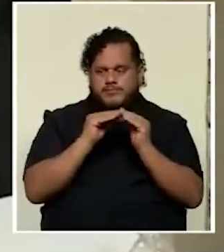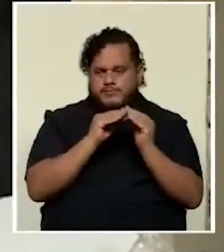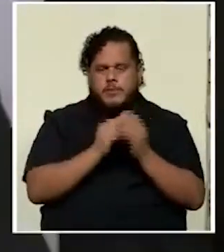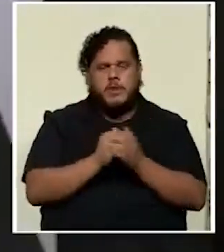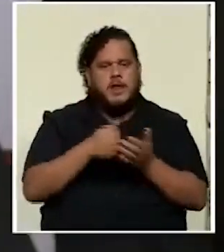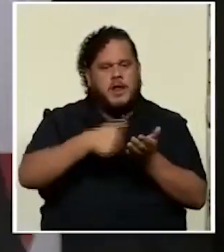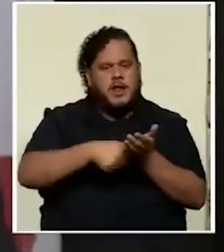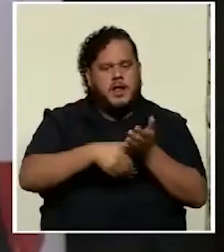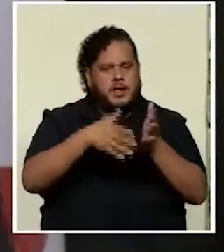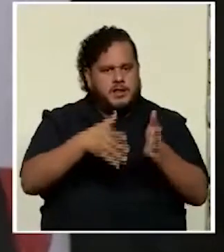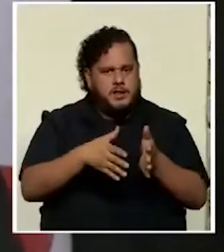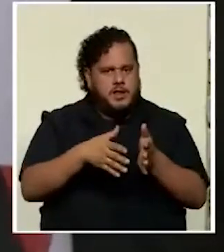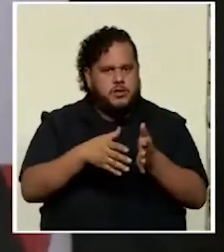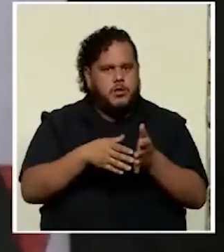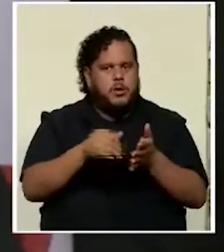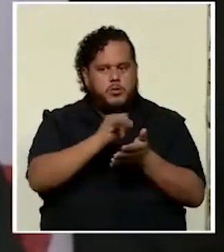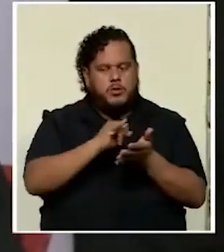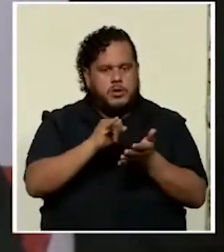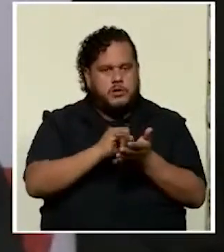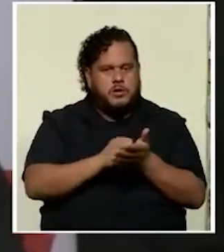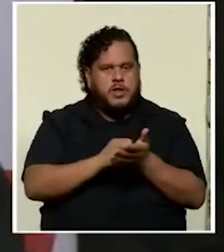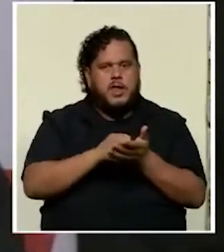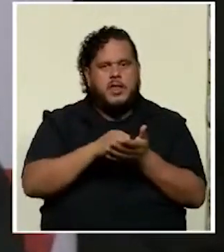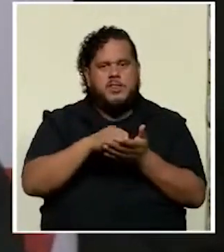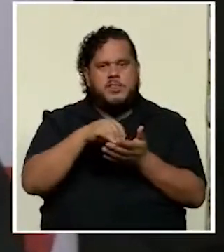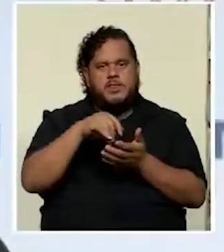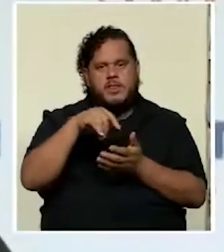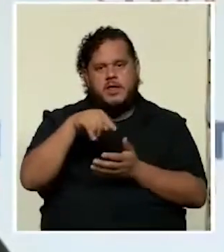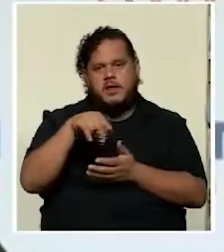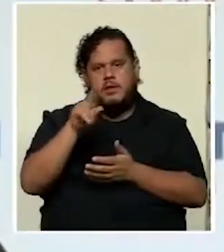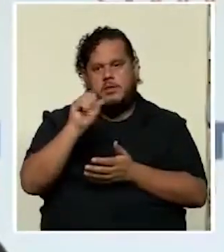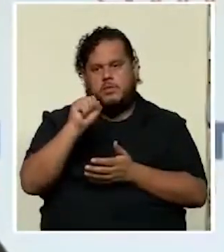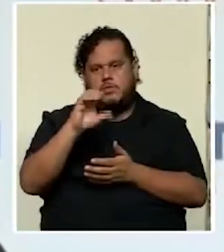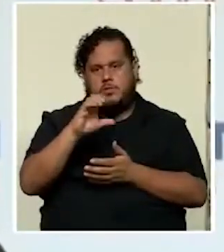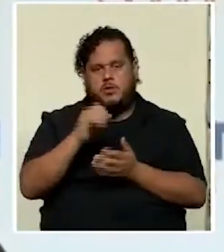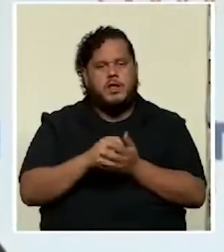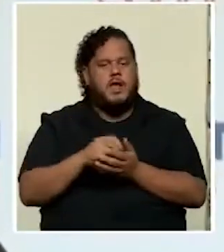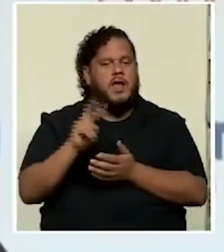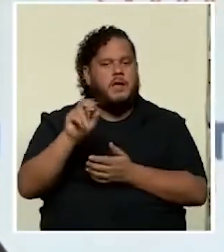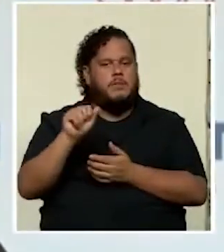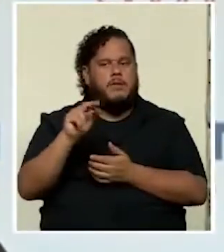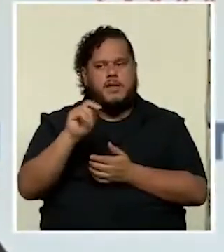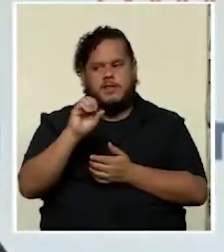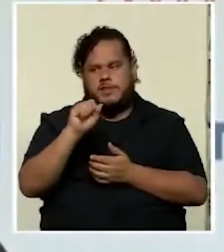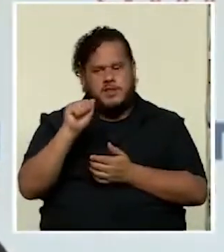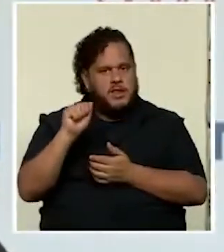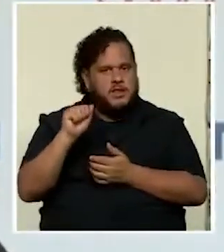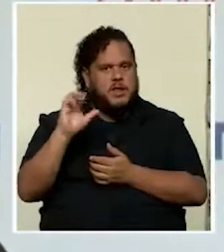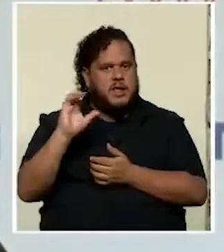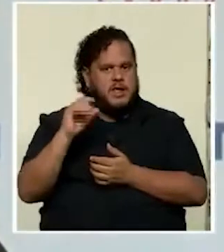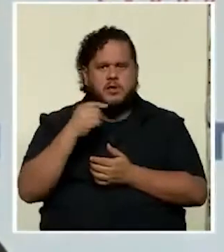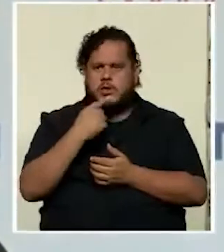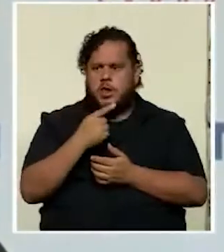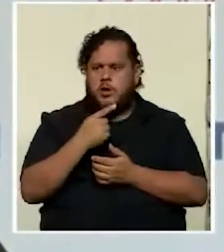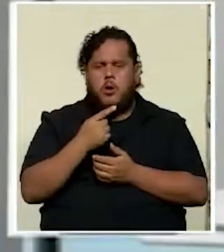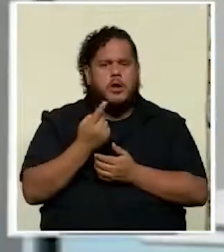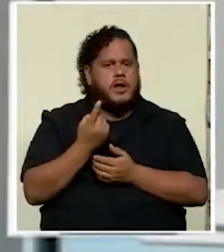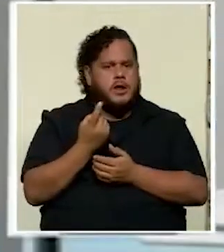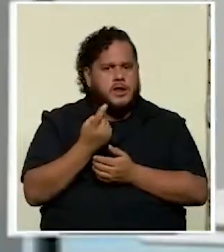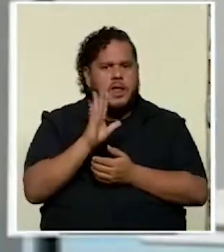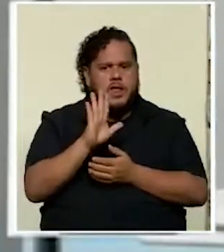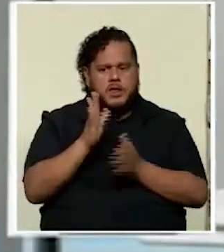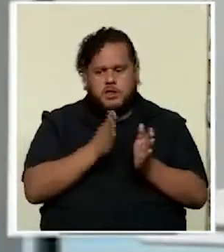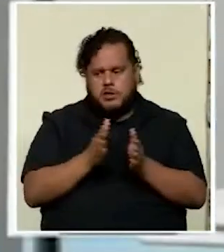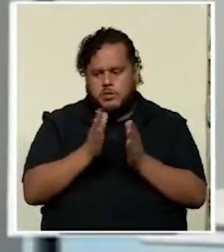candidata diputada por San José del Partido Unidad Social Cristiana, Vanessa Castro alegó que las carencias en su plan de gobierno